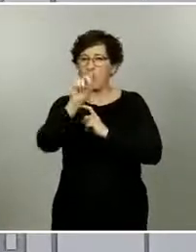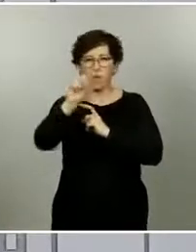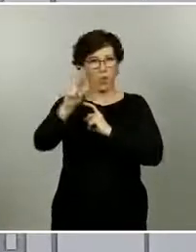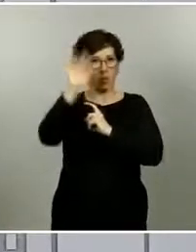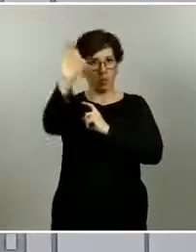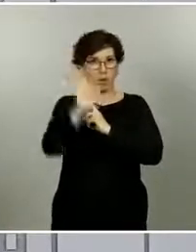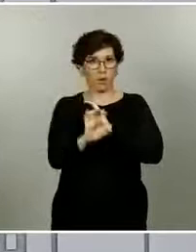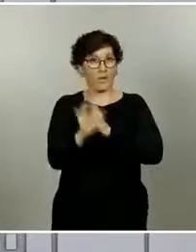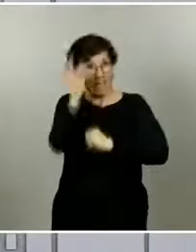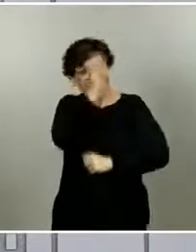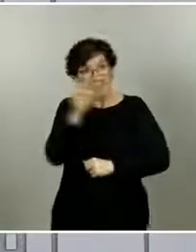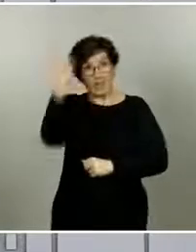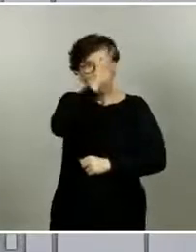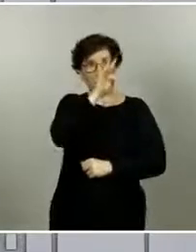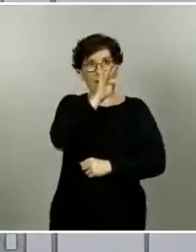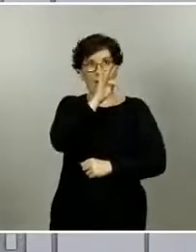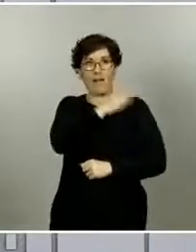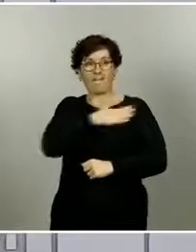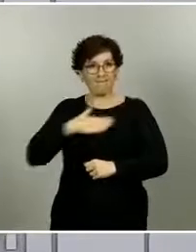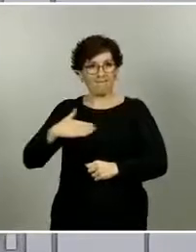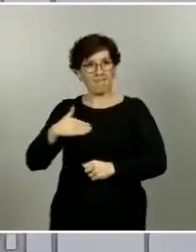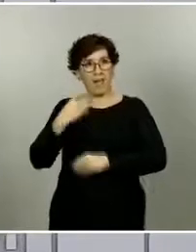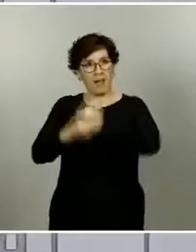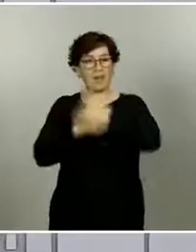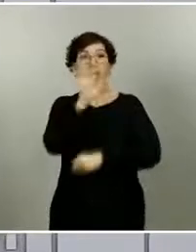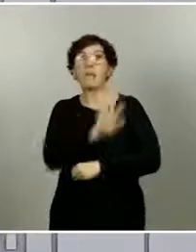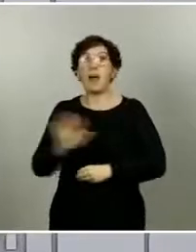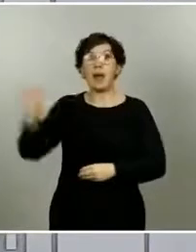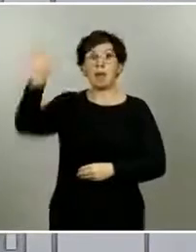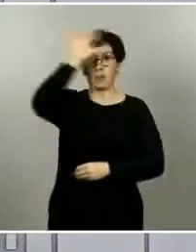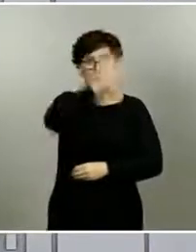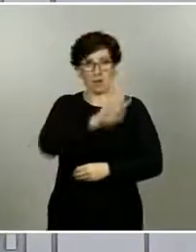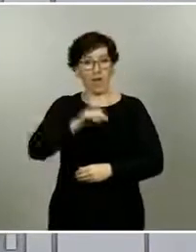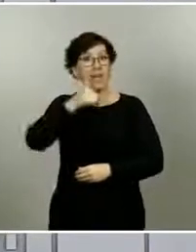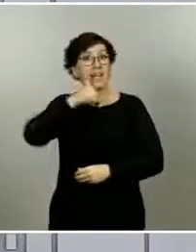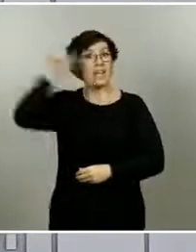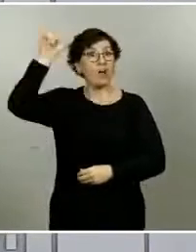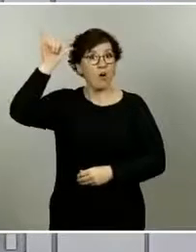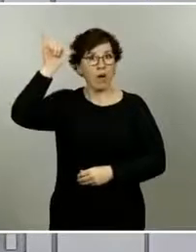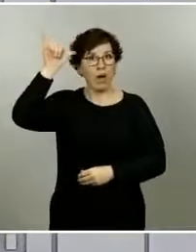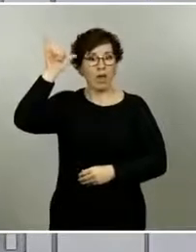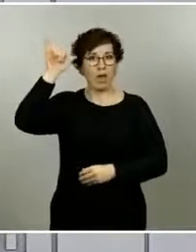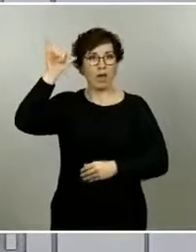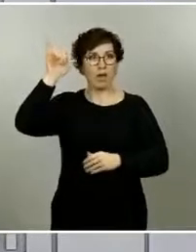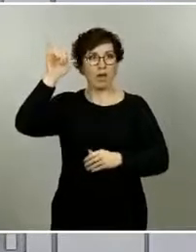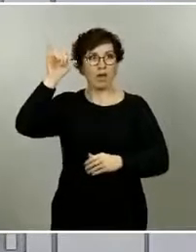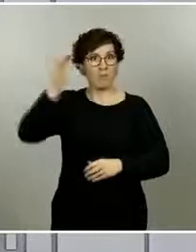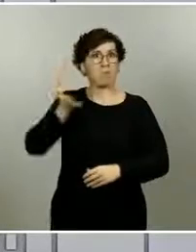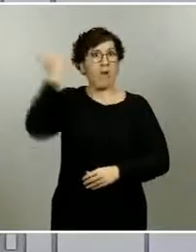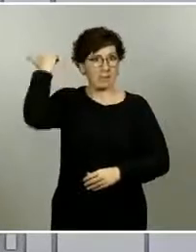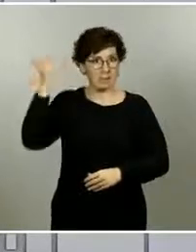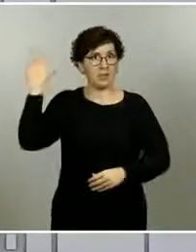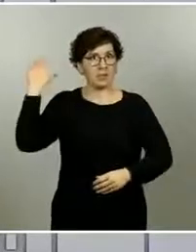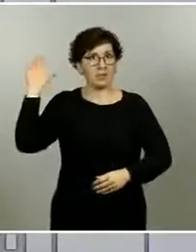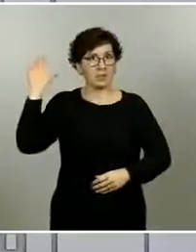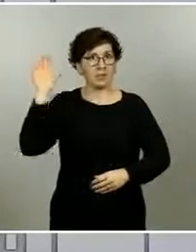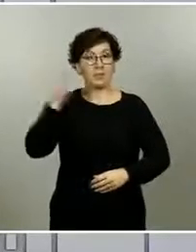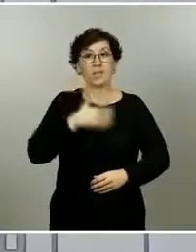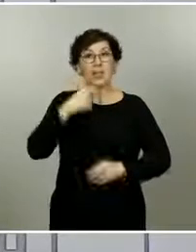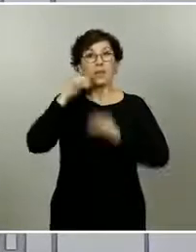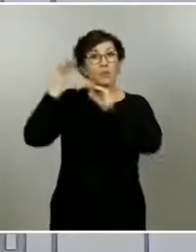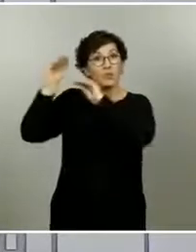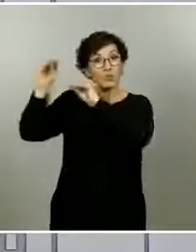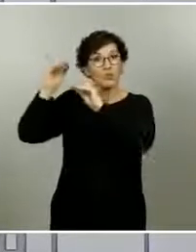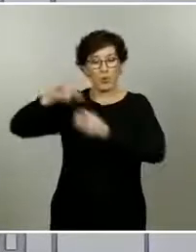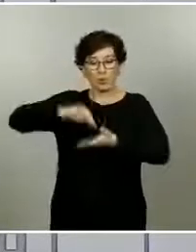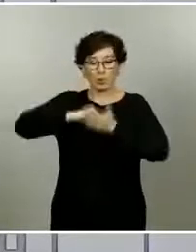% de lo que esperaríamos a nivel nacional en La Rioja han detectado más eso implica que sus